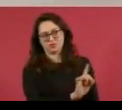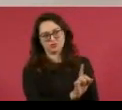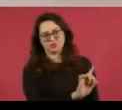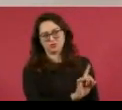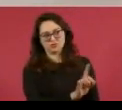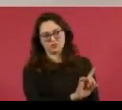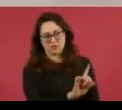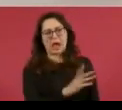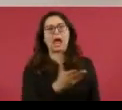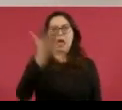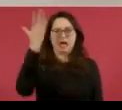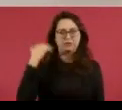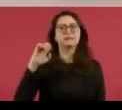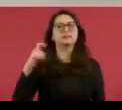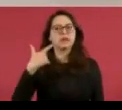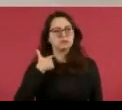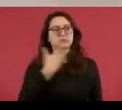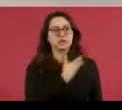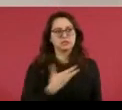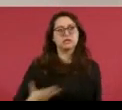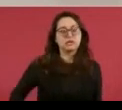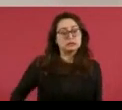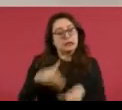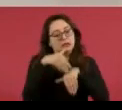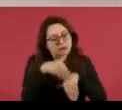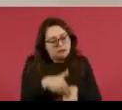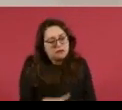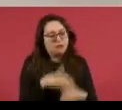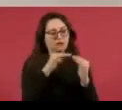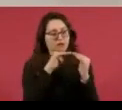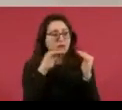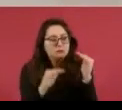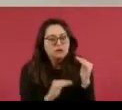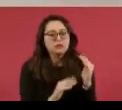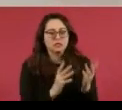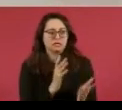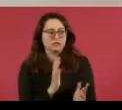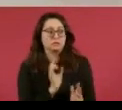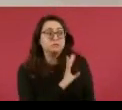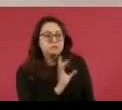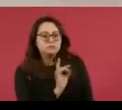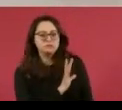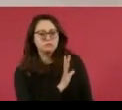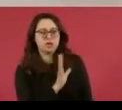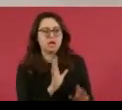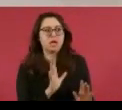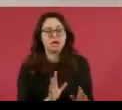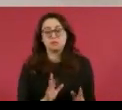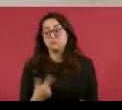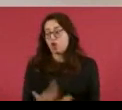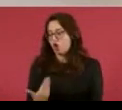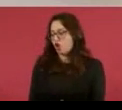en México permitían que los chantajearan.